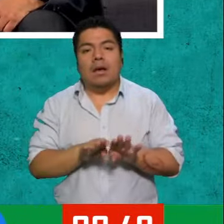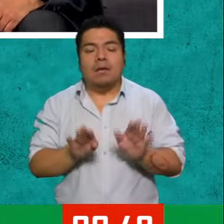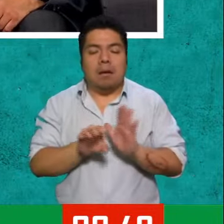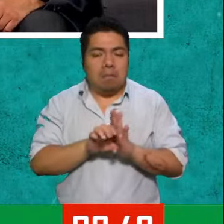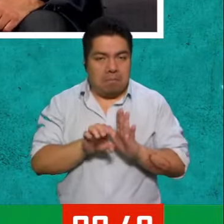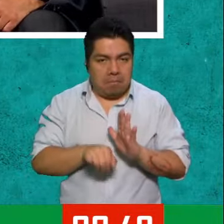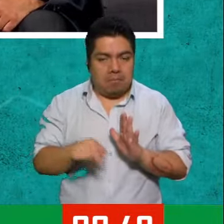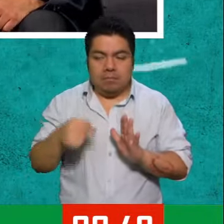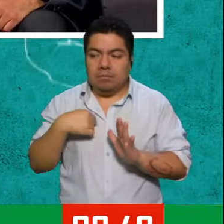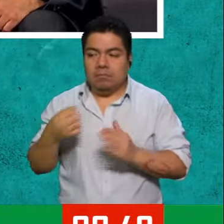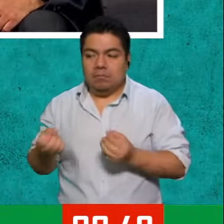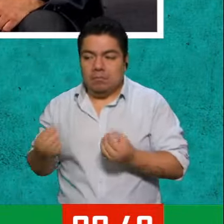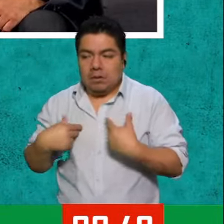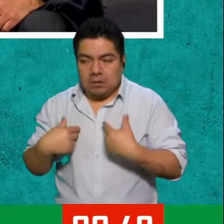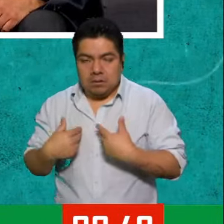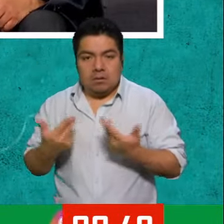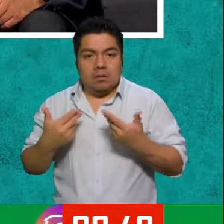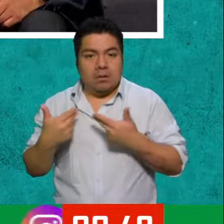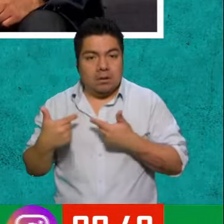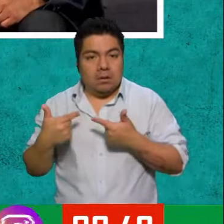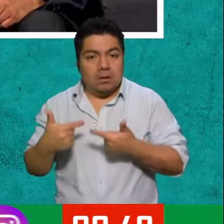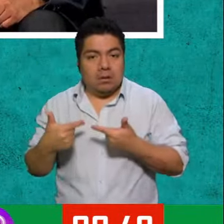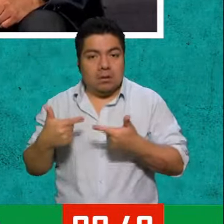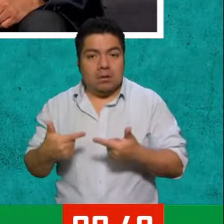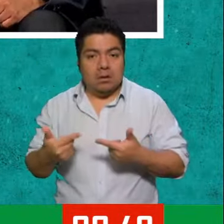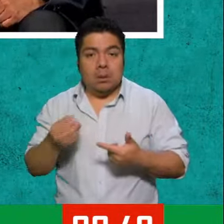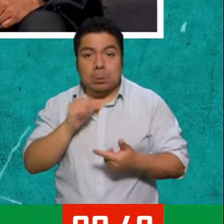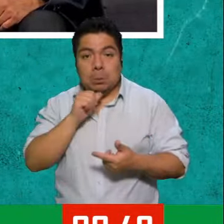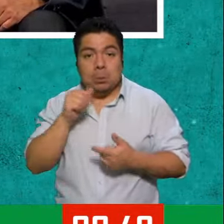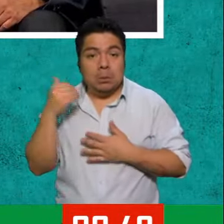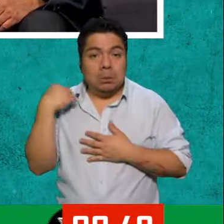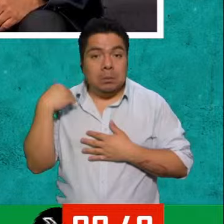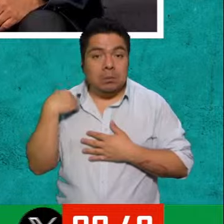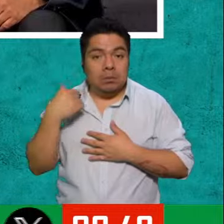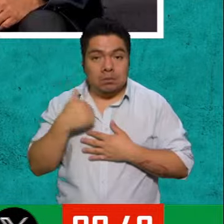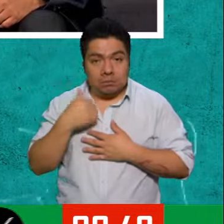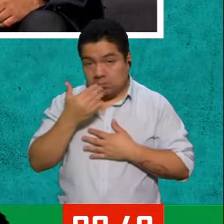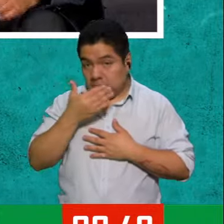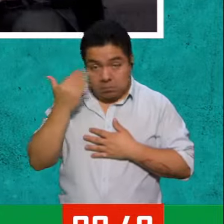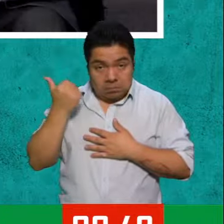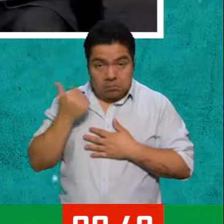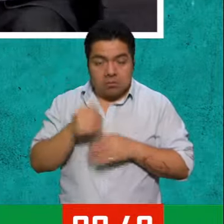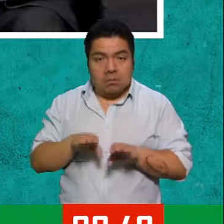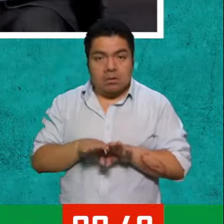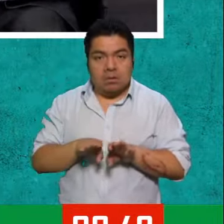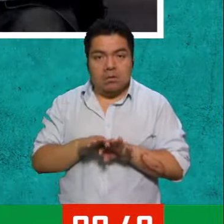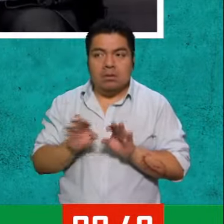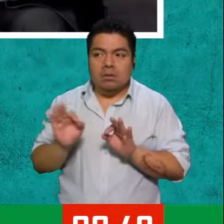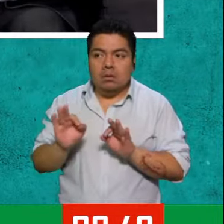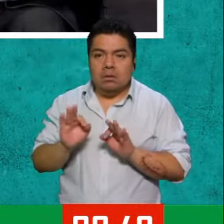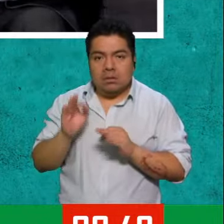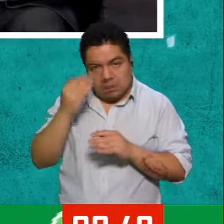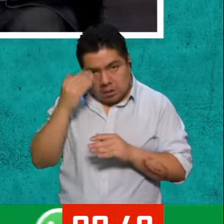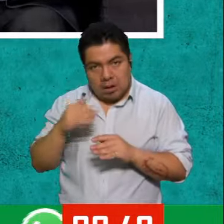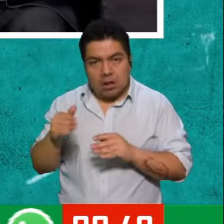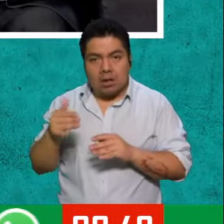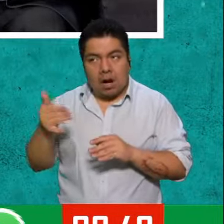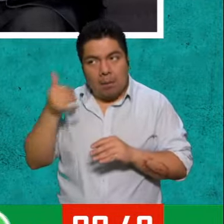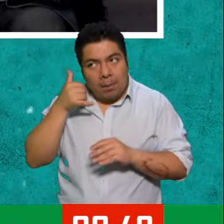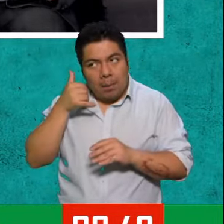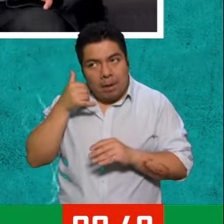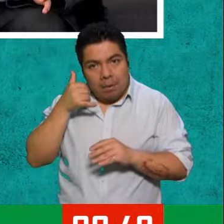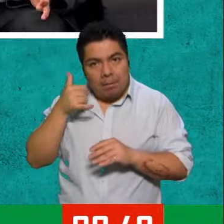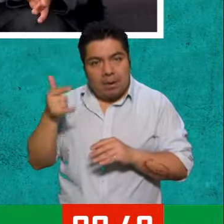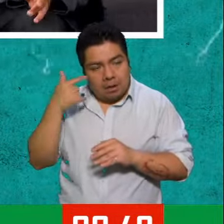si alguien me dejó algo en herencia? Si no me avisan, yo no sé. No hay manera que alguien me llame y me diga, oye,